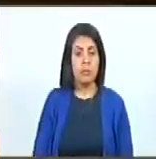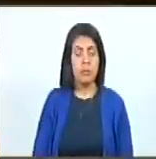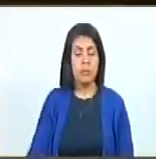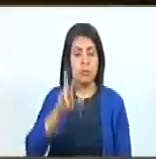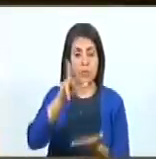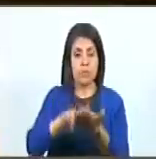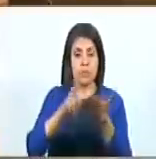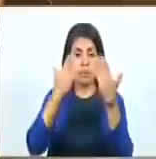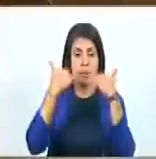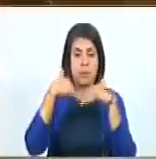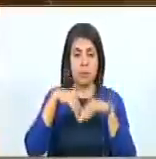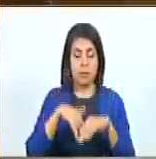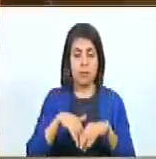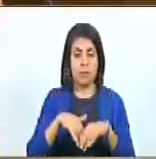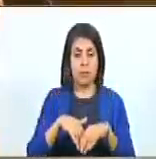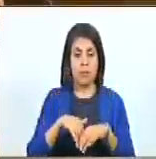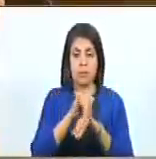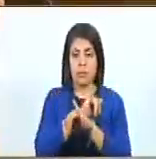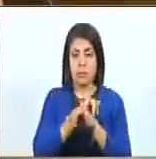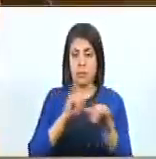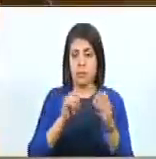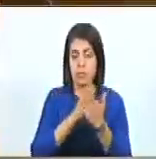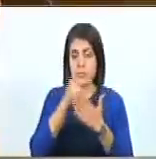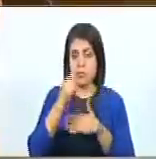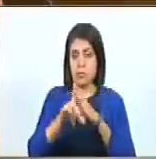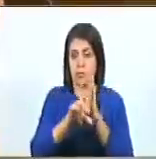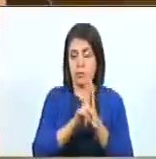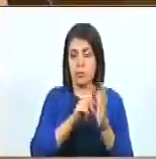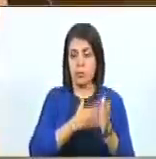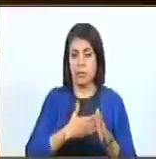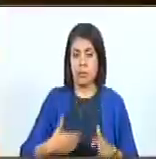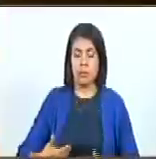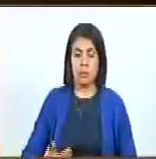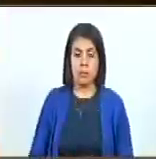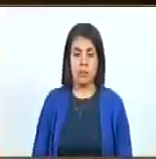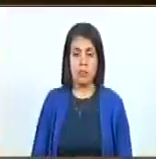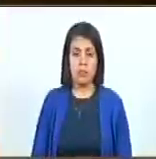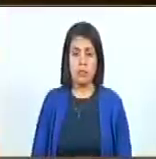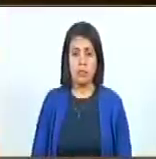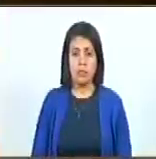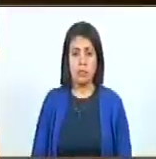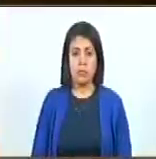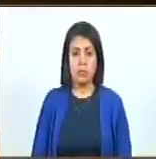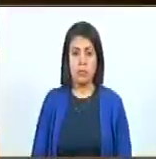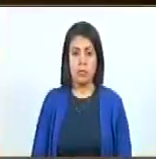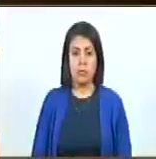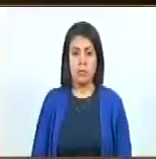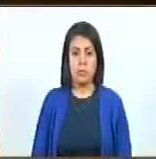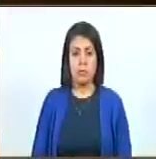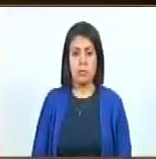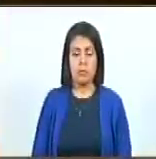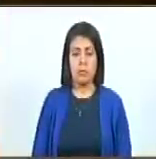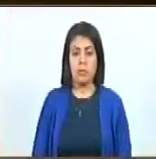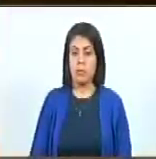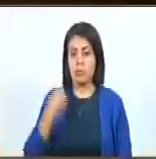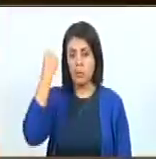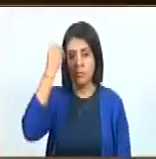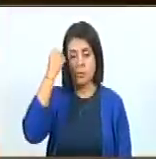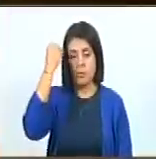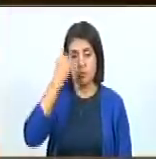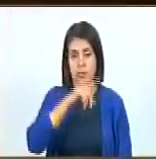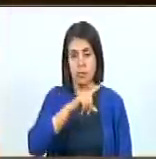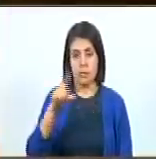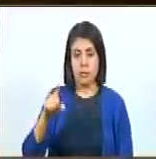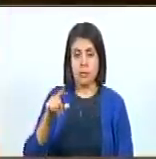Aprobado. Siguiente. Es todo el proyecto de ley, Océano, presidente. Bien. En consideración,